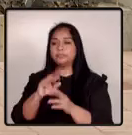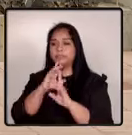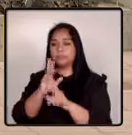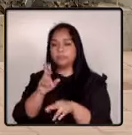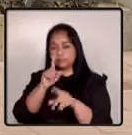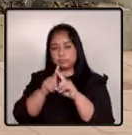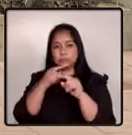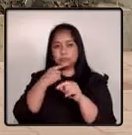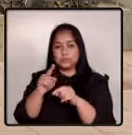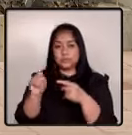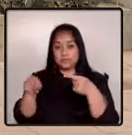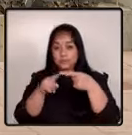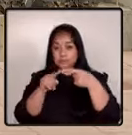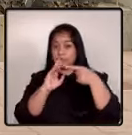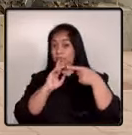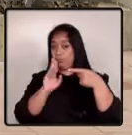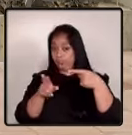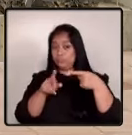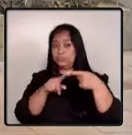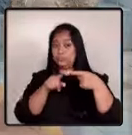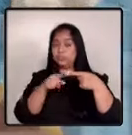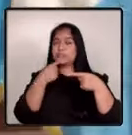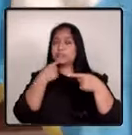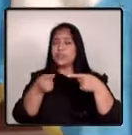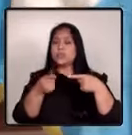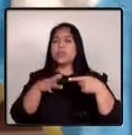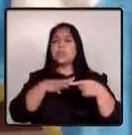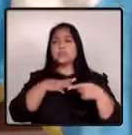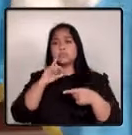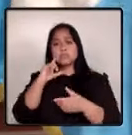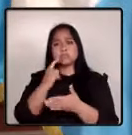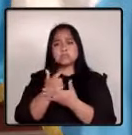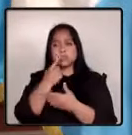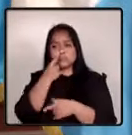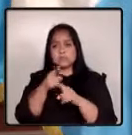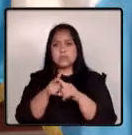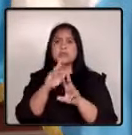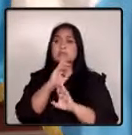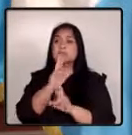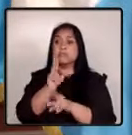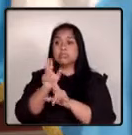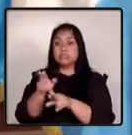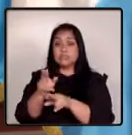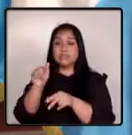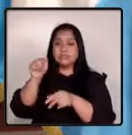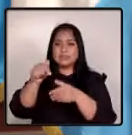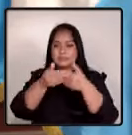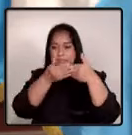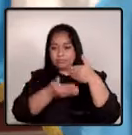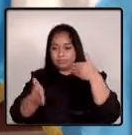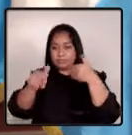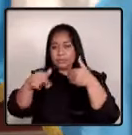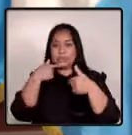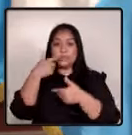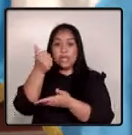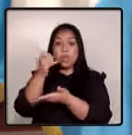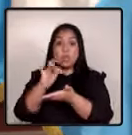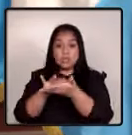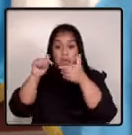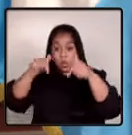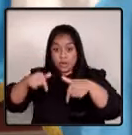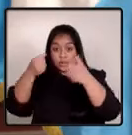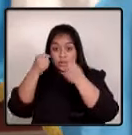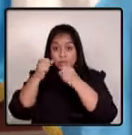la primera pregunta, definitivamente creo que todos los resultados que vayamos a tener a través de las auditorías que vamos a